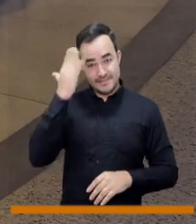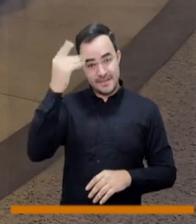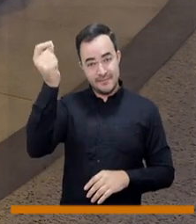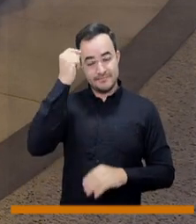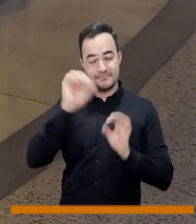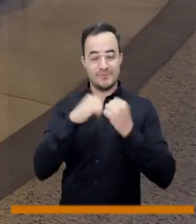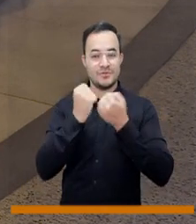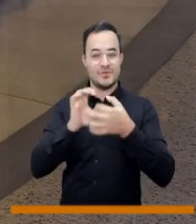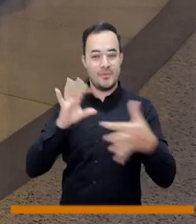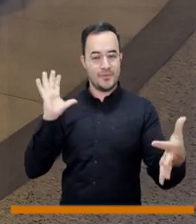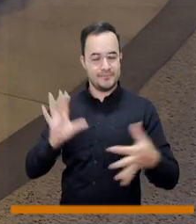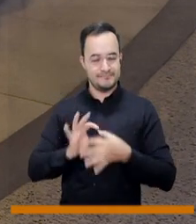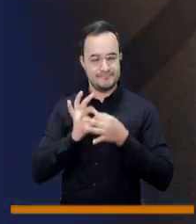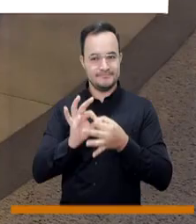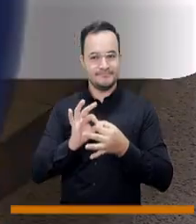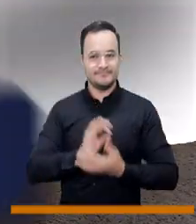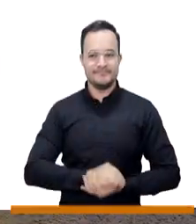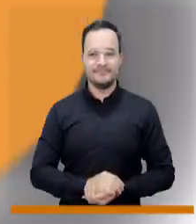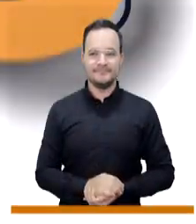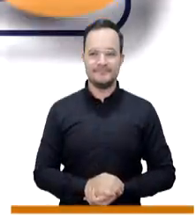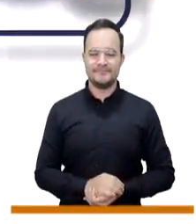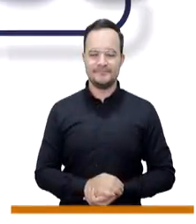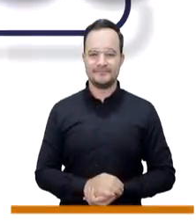Porque el Consejo de Medellín somos tú y yo.